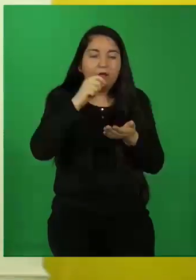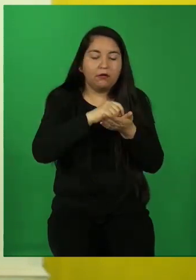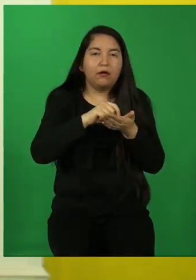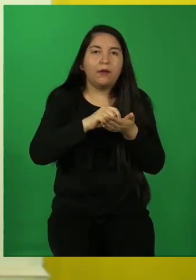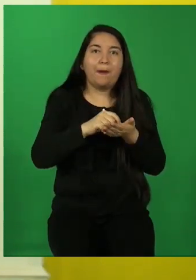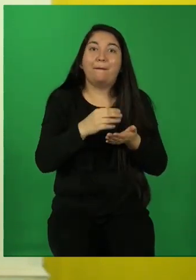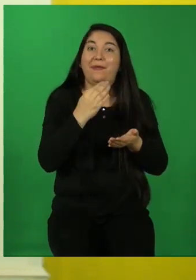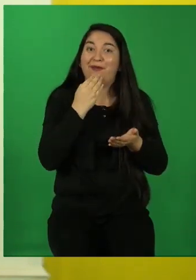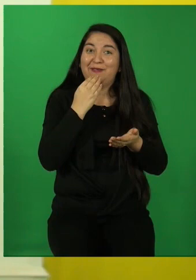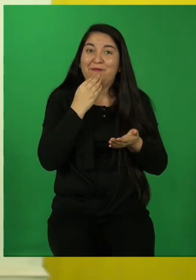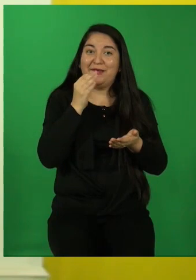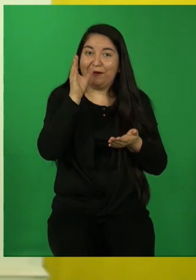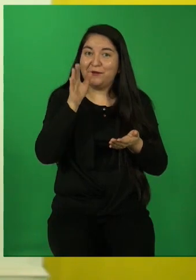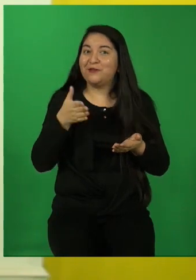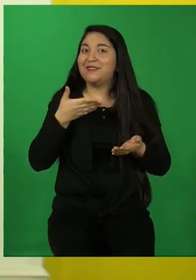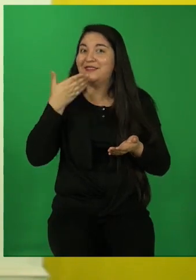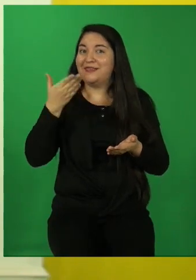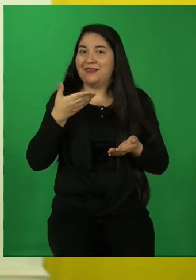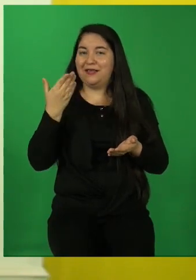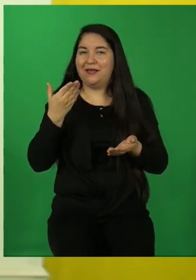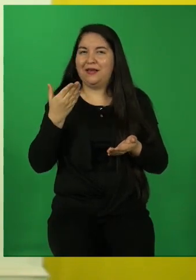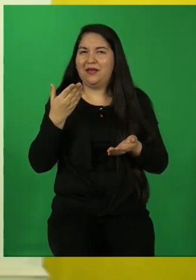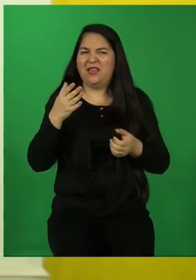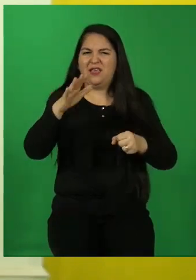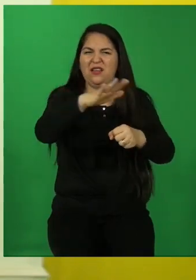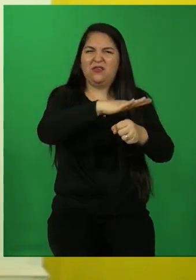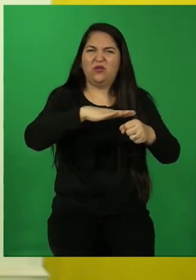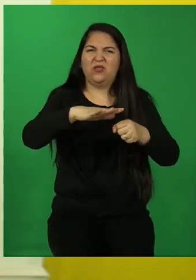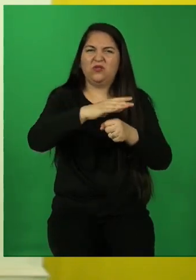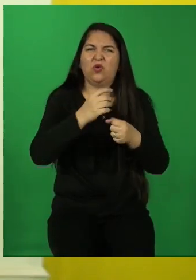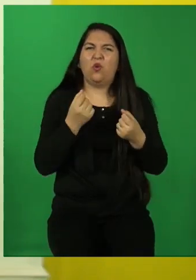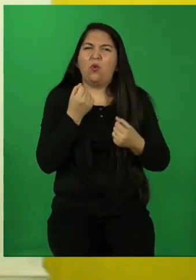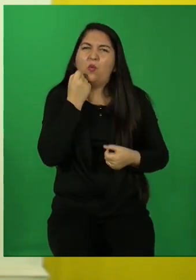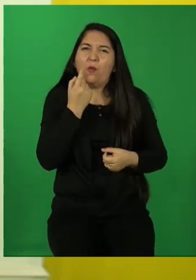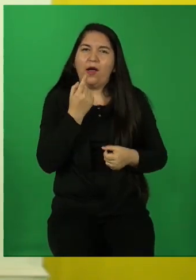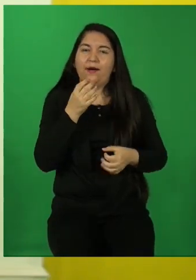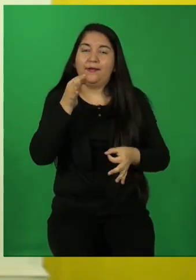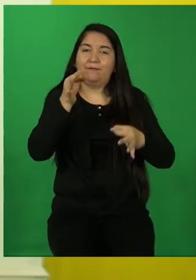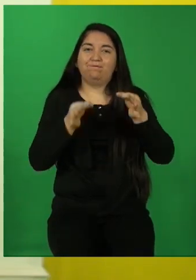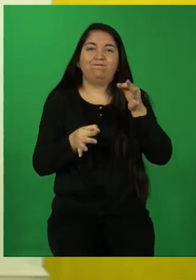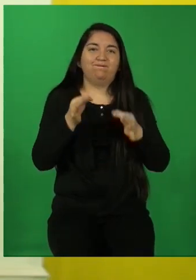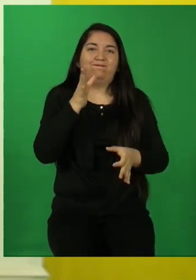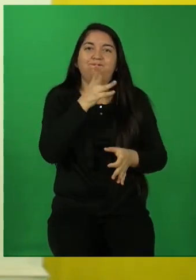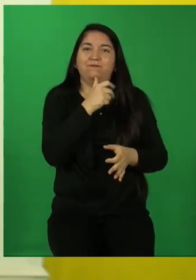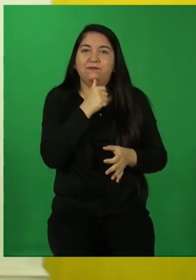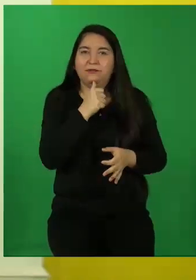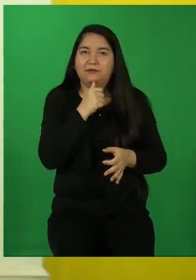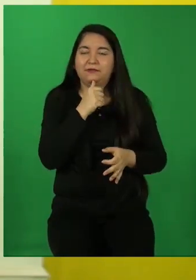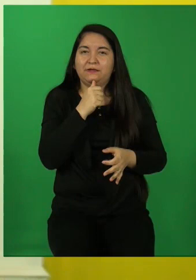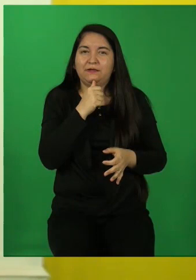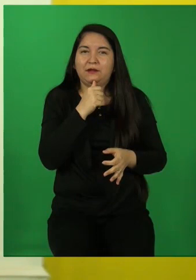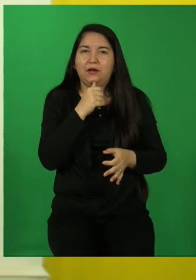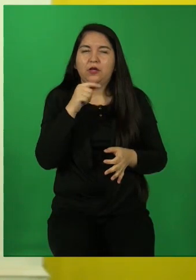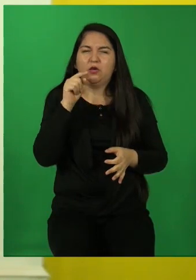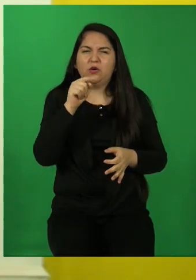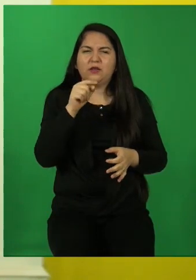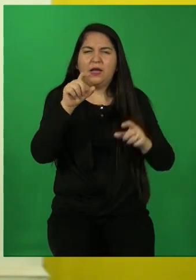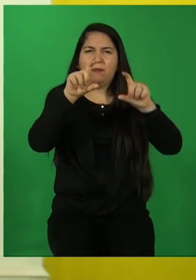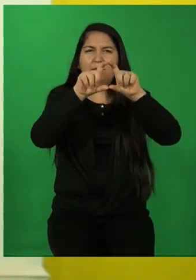en que ellos vivían era de injusticia. Entonces, cuando ustedes lo lean, pueden aplicar qué estereotipos habían